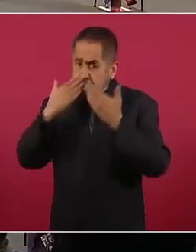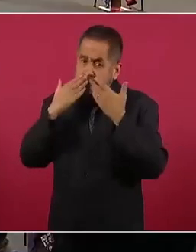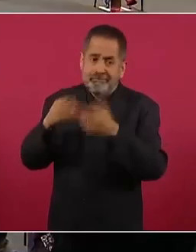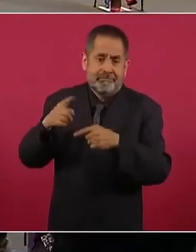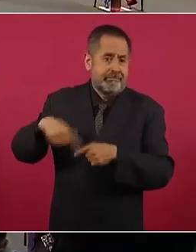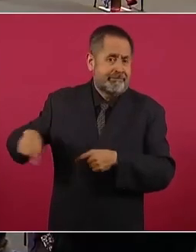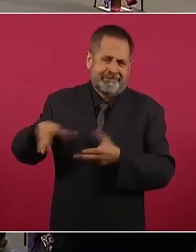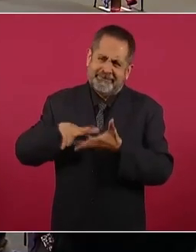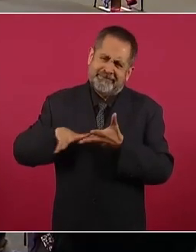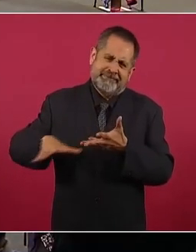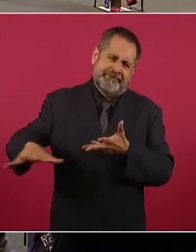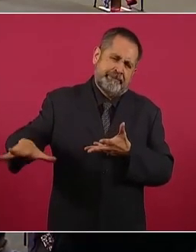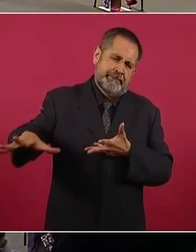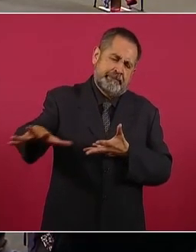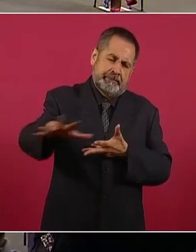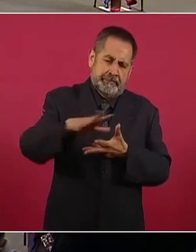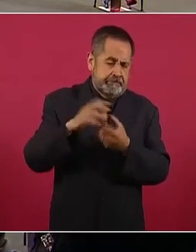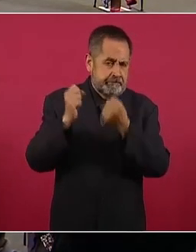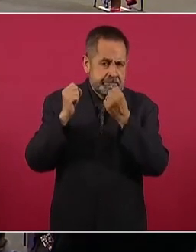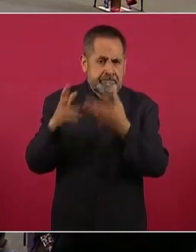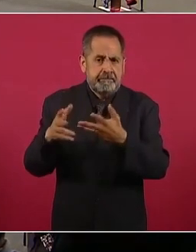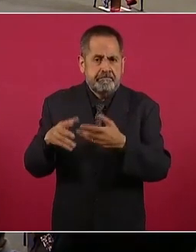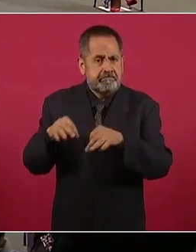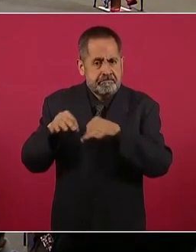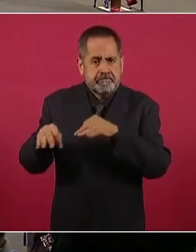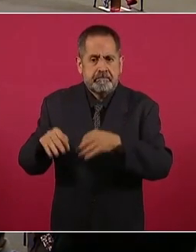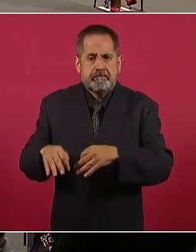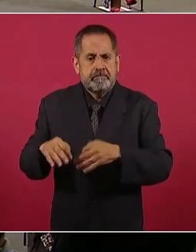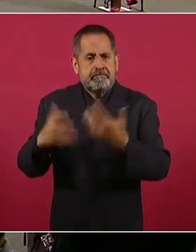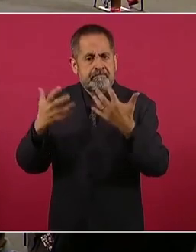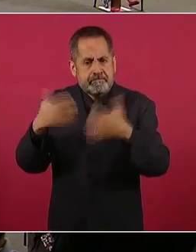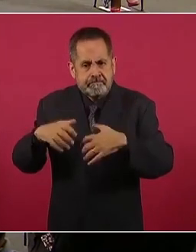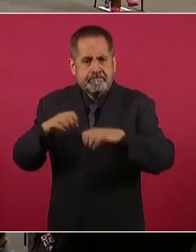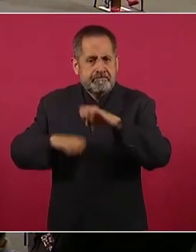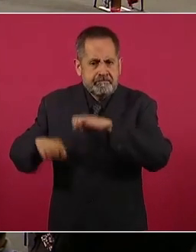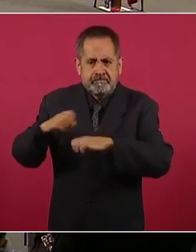muchísima actividad empresarial.